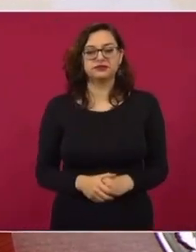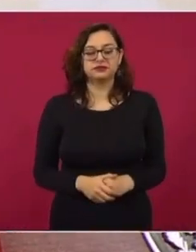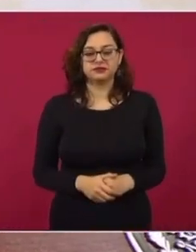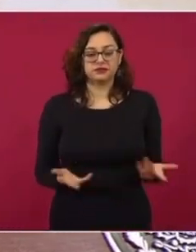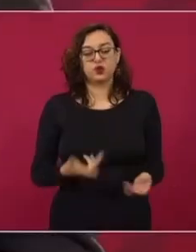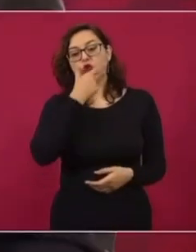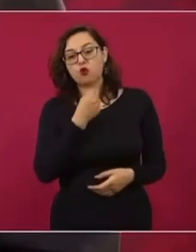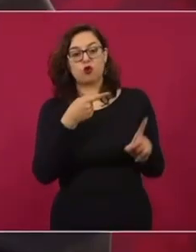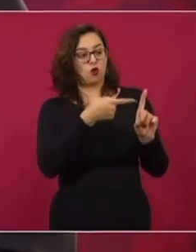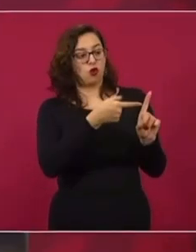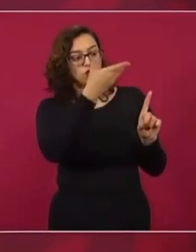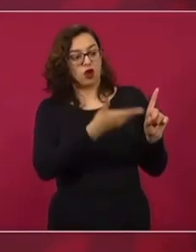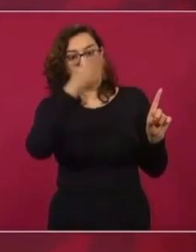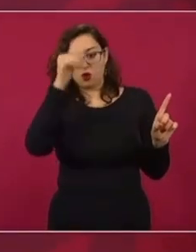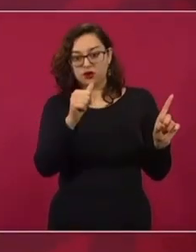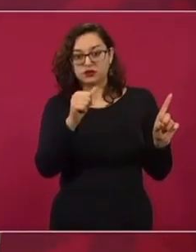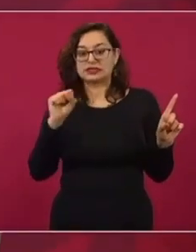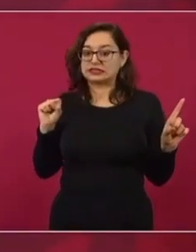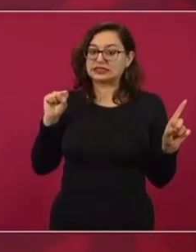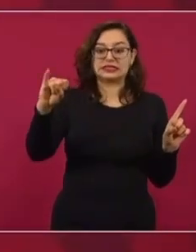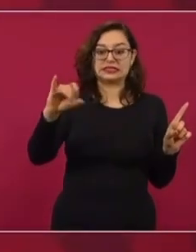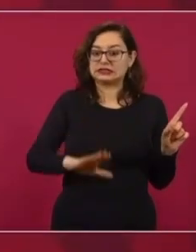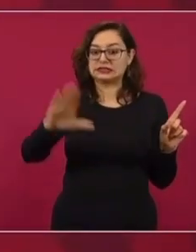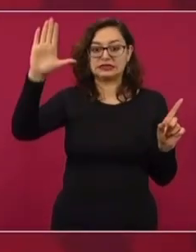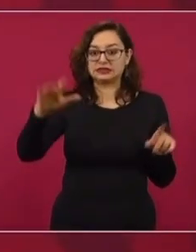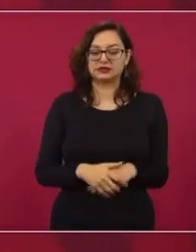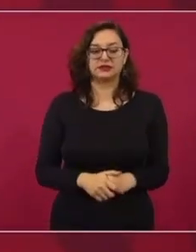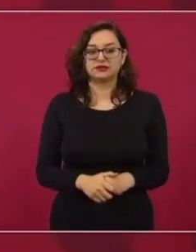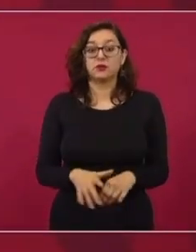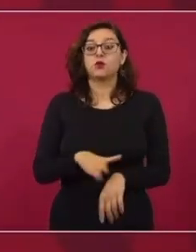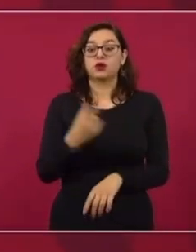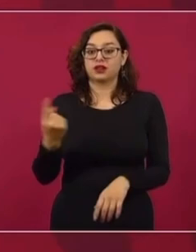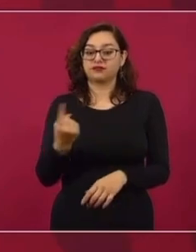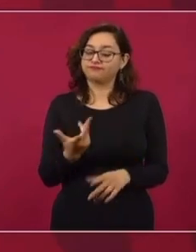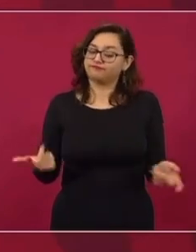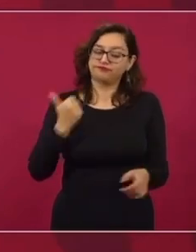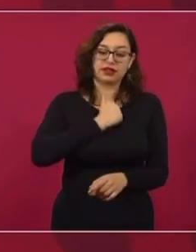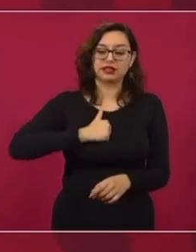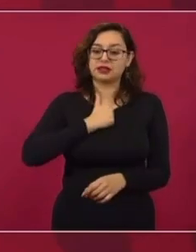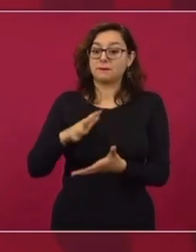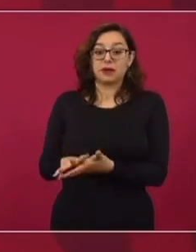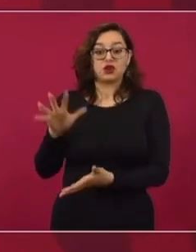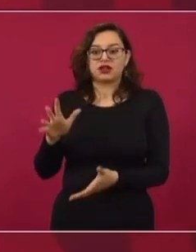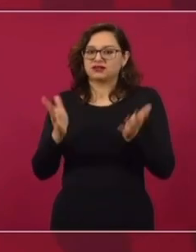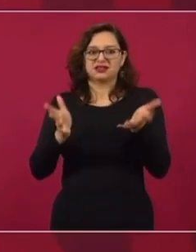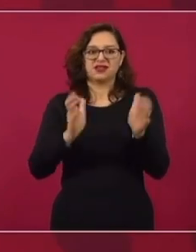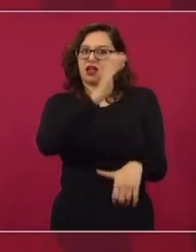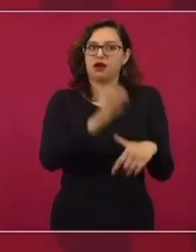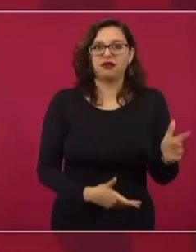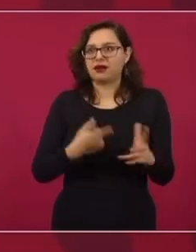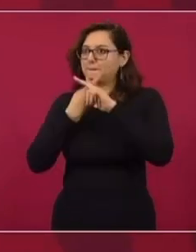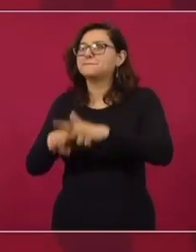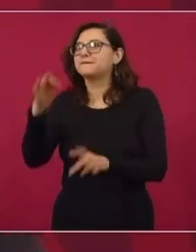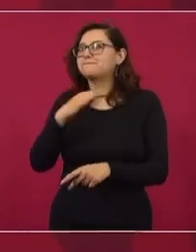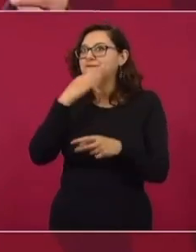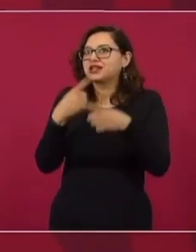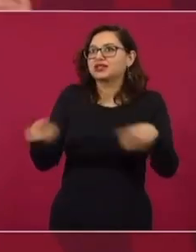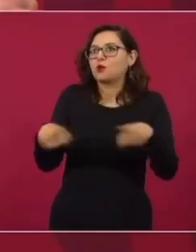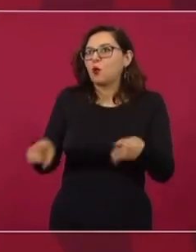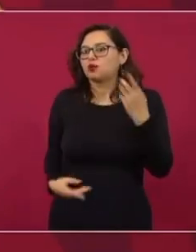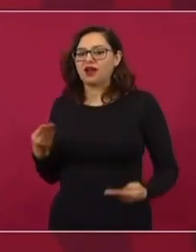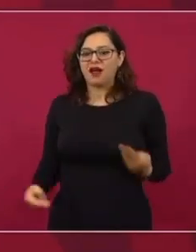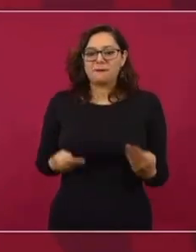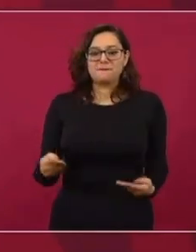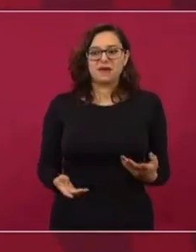compañero, la compañera, sí. Y ya la gente lo que quería, la mayoría, desgraciadamente, era el espectáculo, la música.